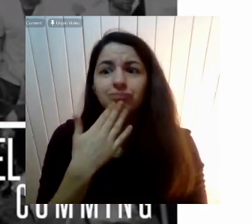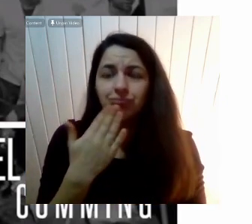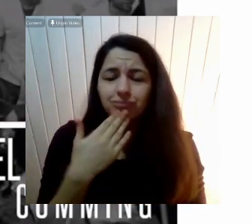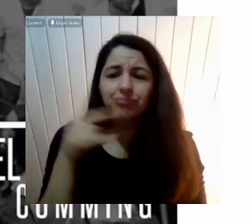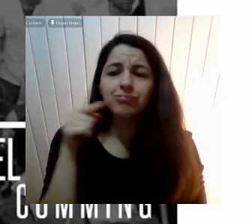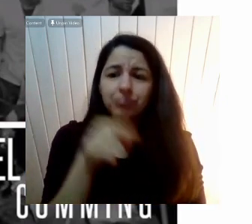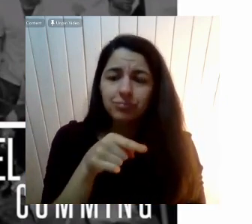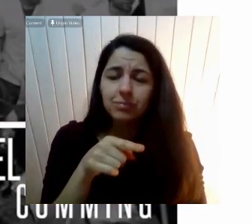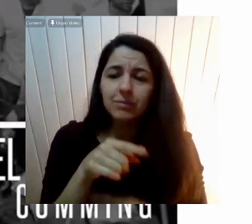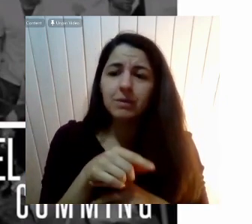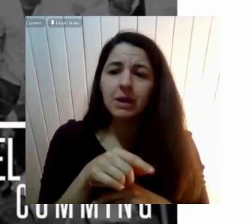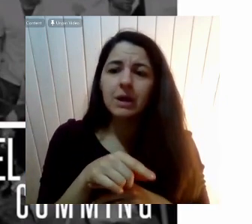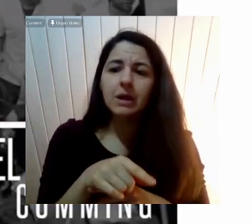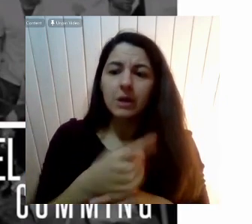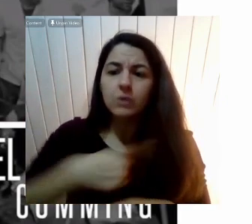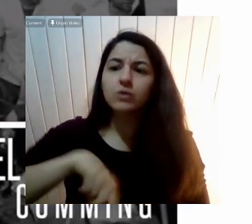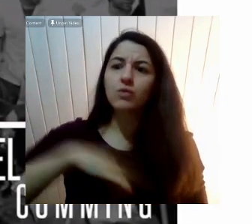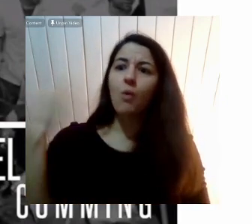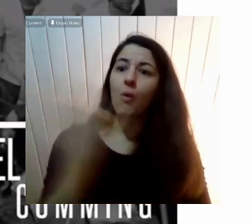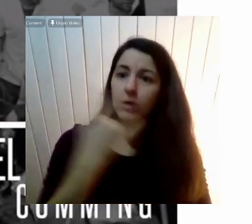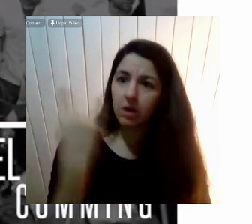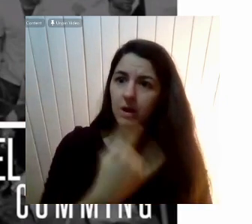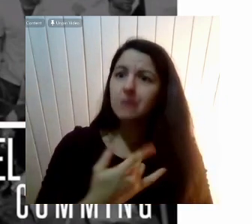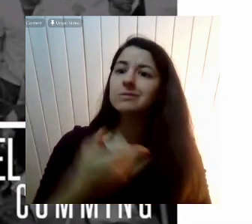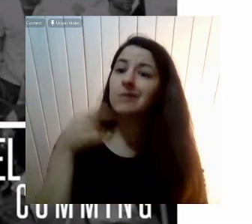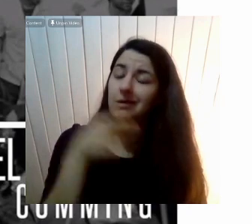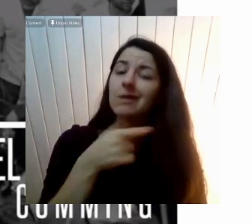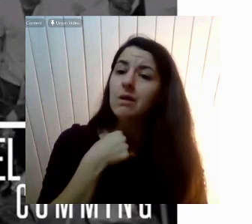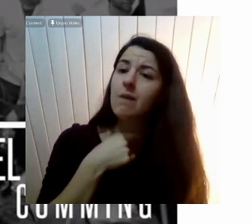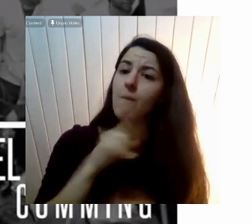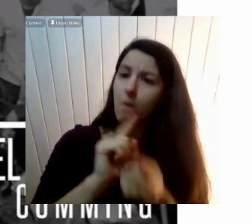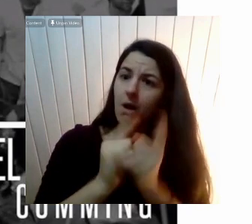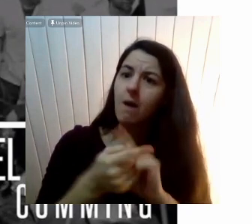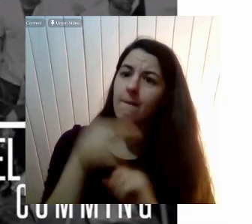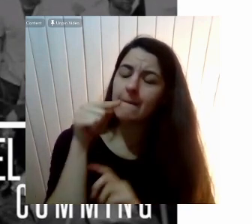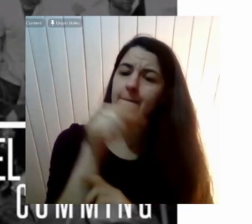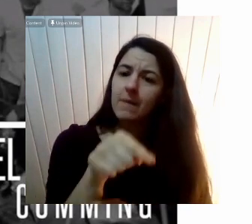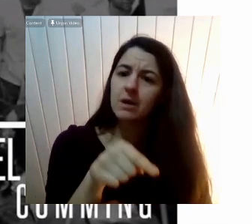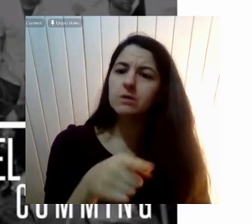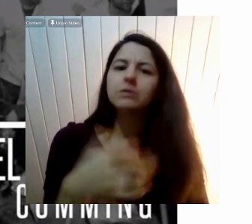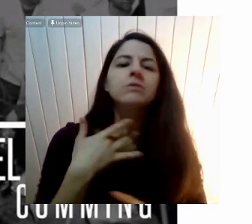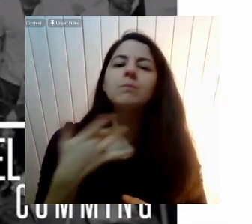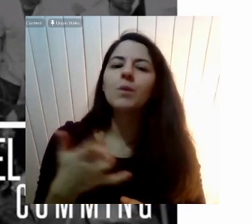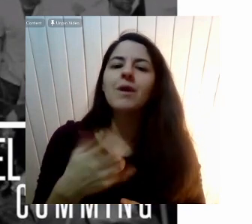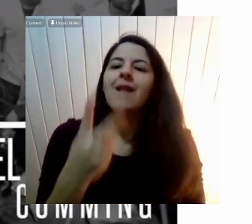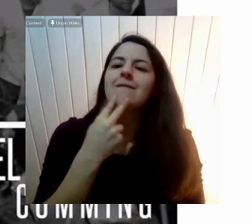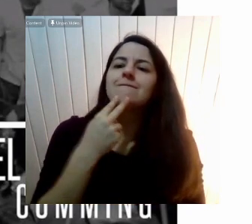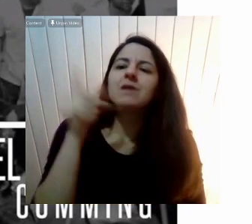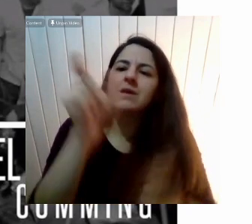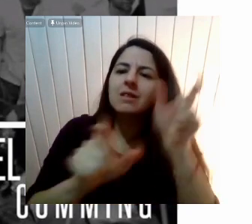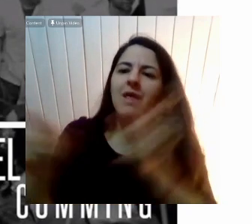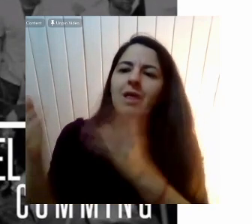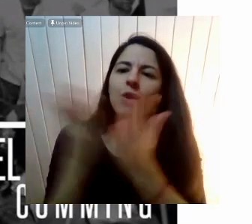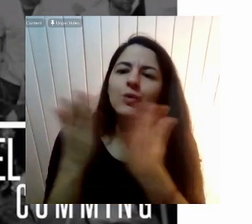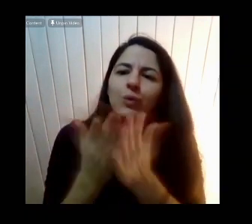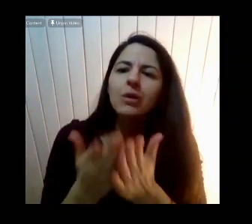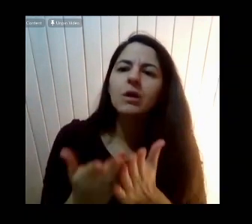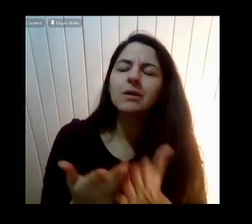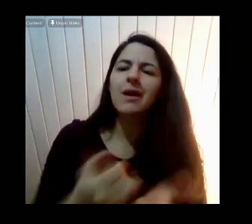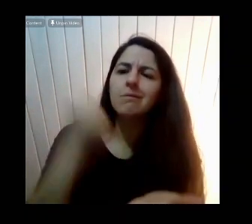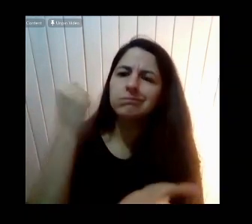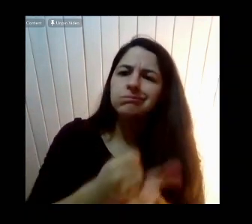Y por eso es una urgencia Y por eso estamos hoy día acá Marcaba la vida De todos De una manera Absolutamente Radical